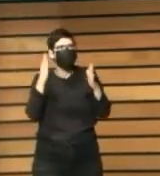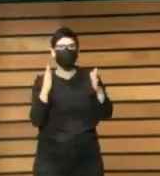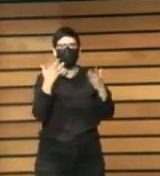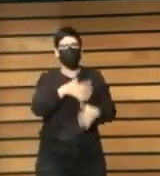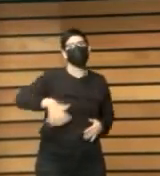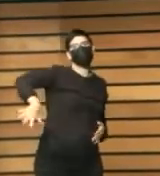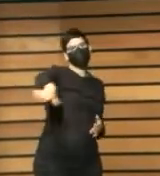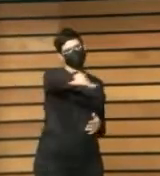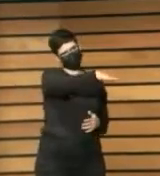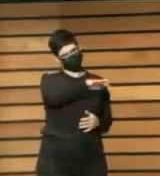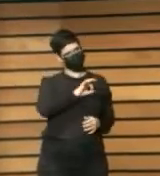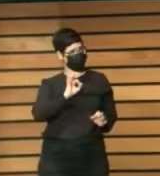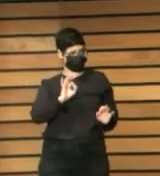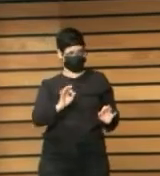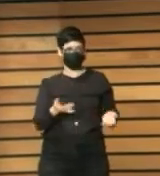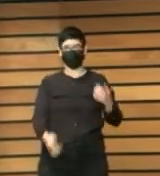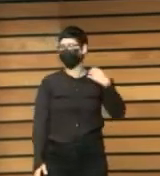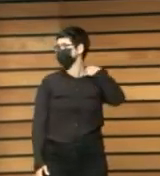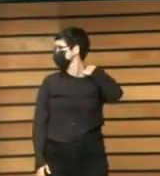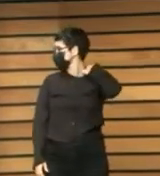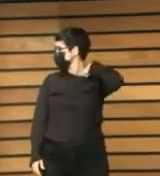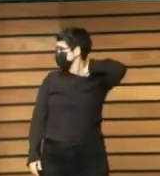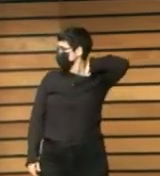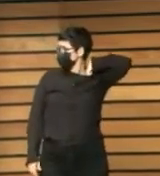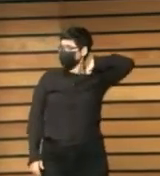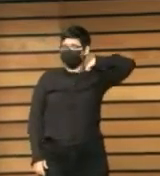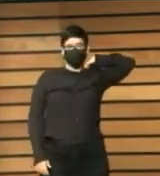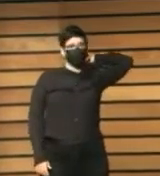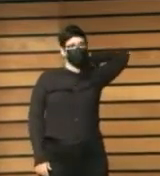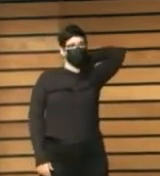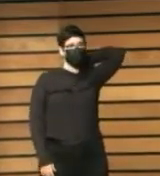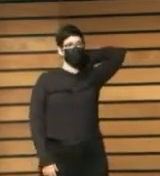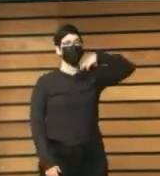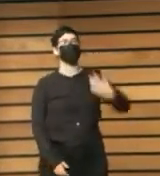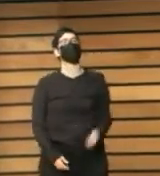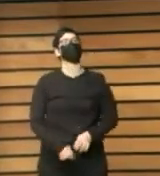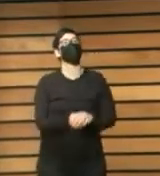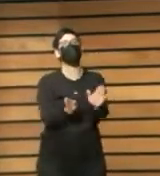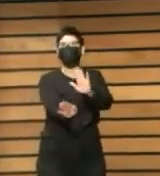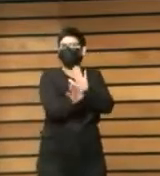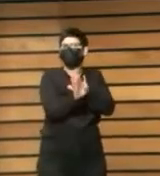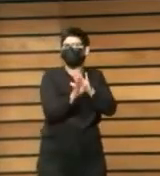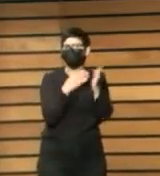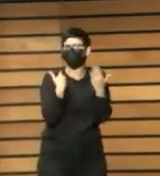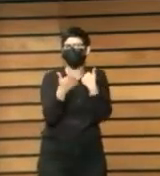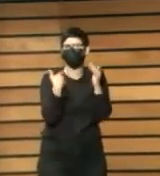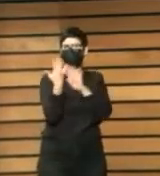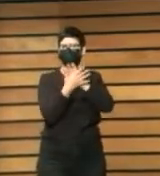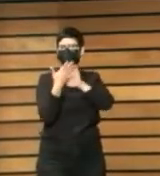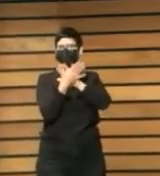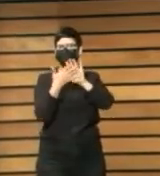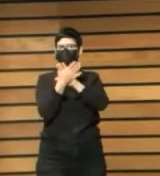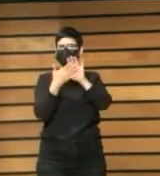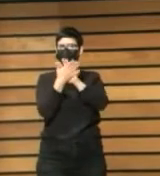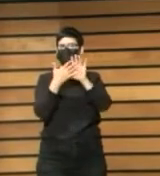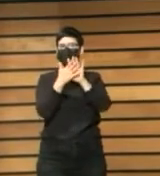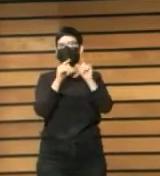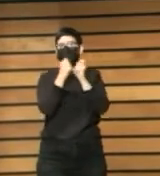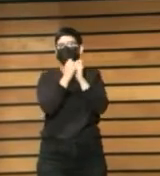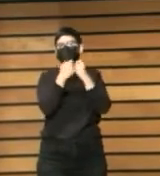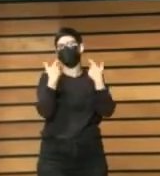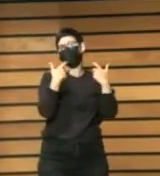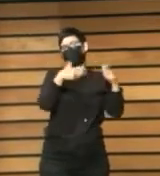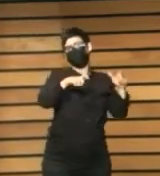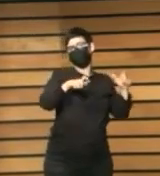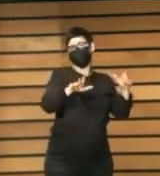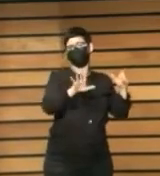espacio bien para seguir la conversación y en el marco un poco de lo que yo quería o había expuesto